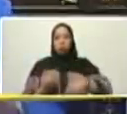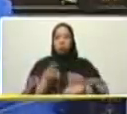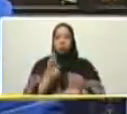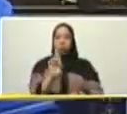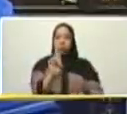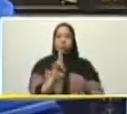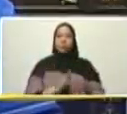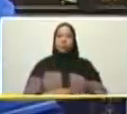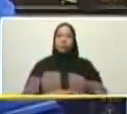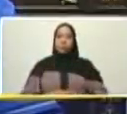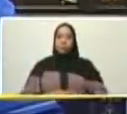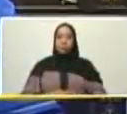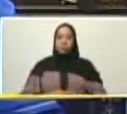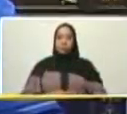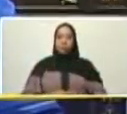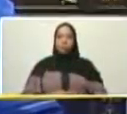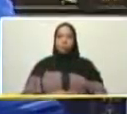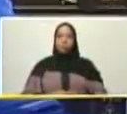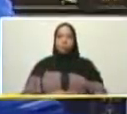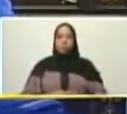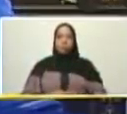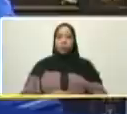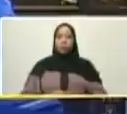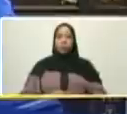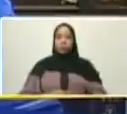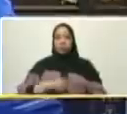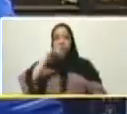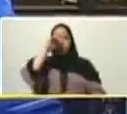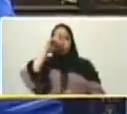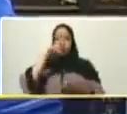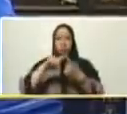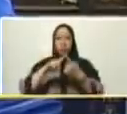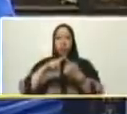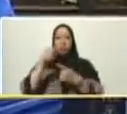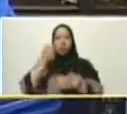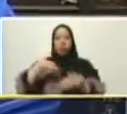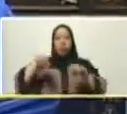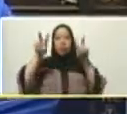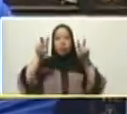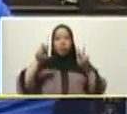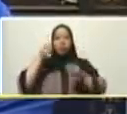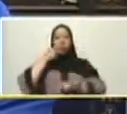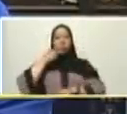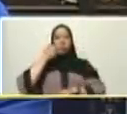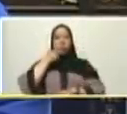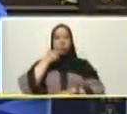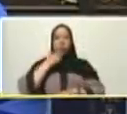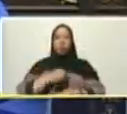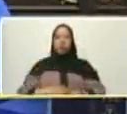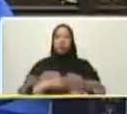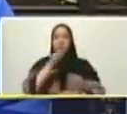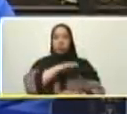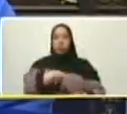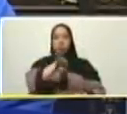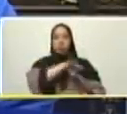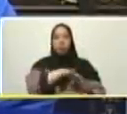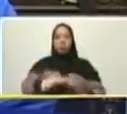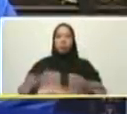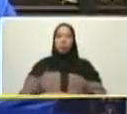cambiarlo todo rumbo a la nueva época de transición al socialismo